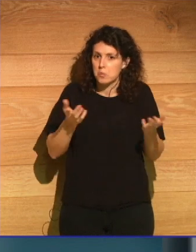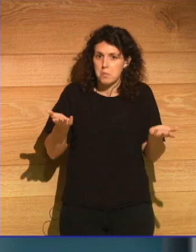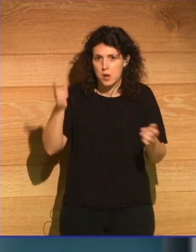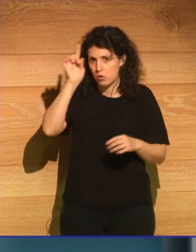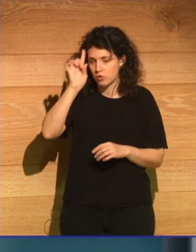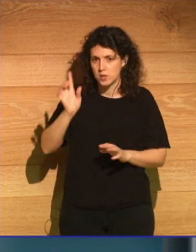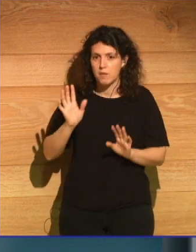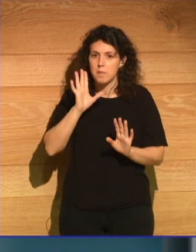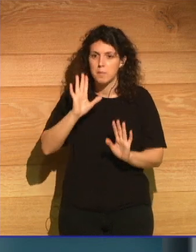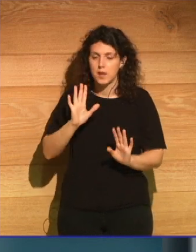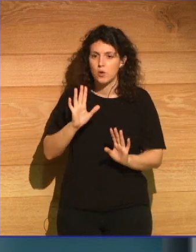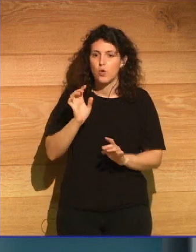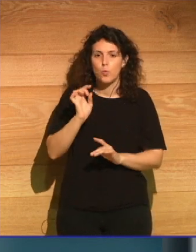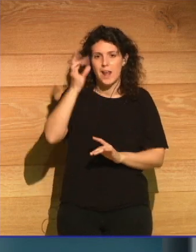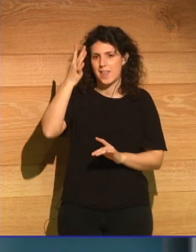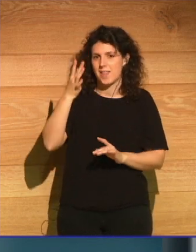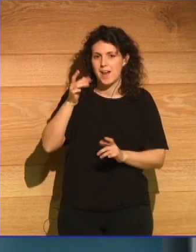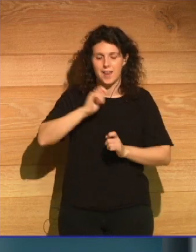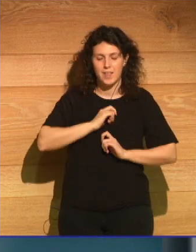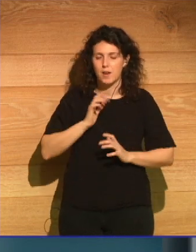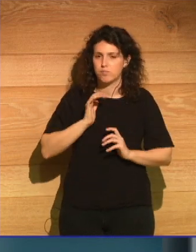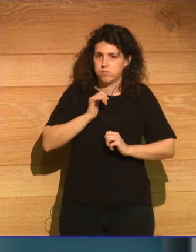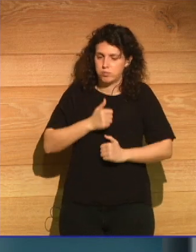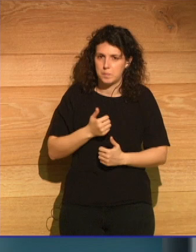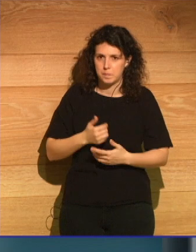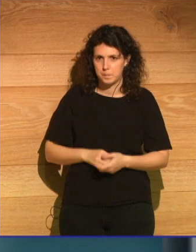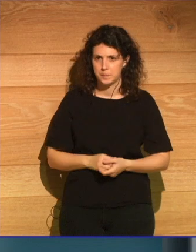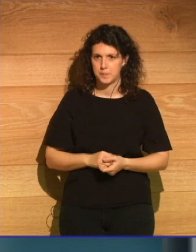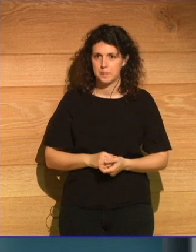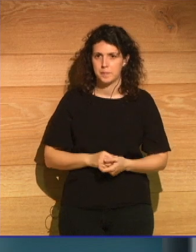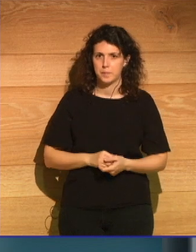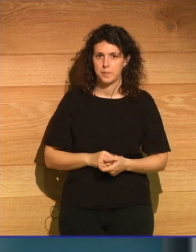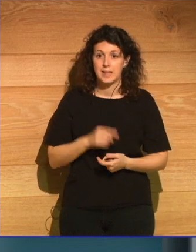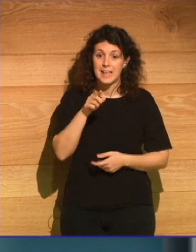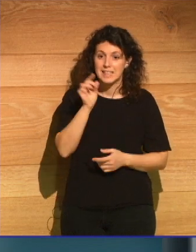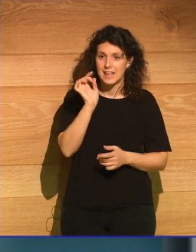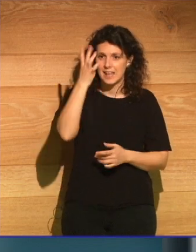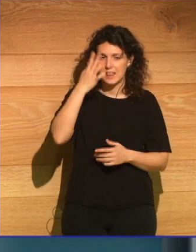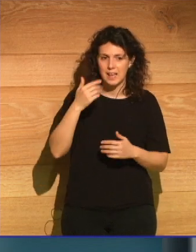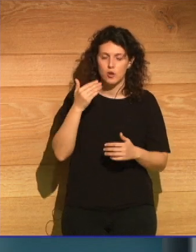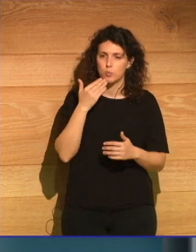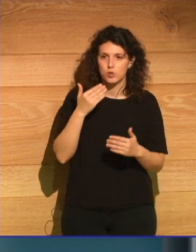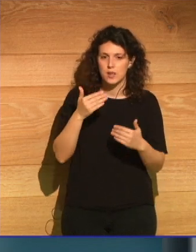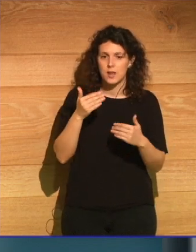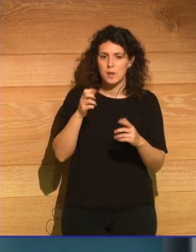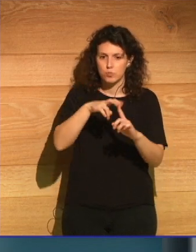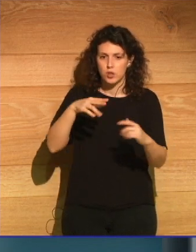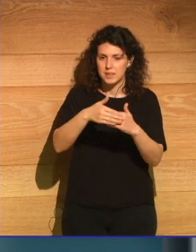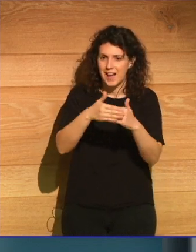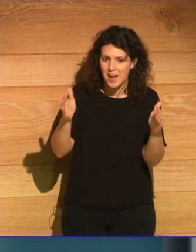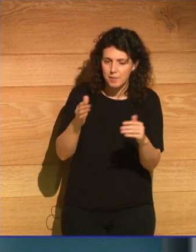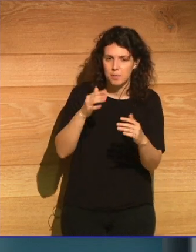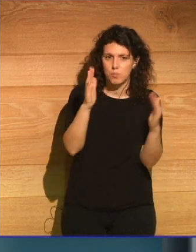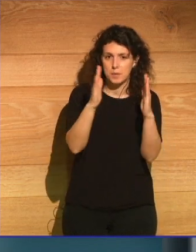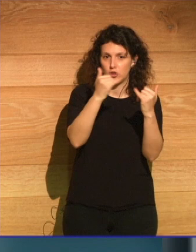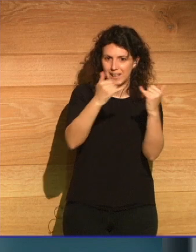abrumadora. Y esta idea nos abre una perspectiva a las crisis a